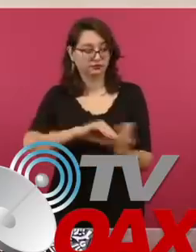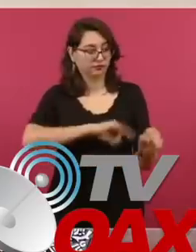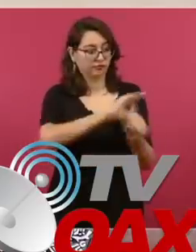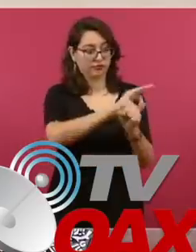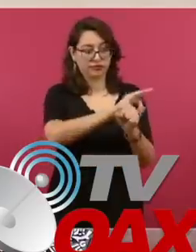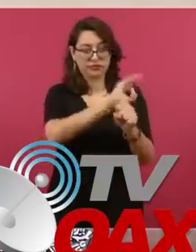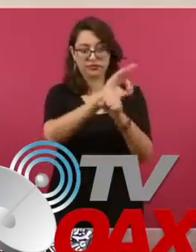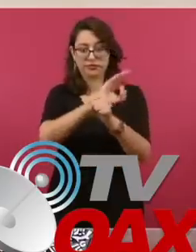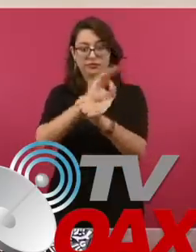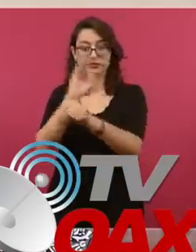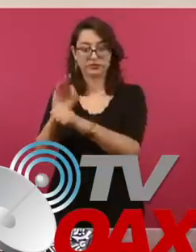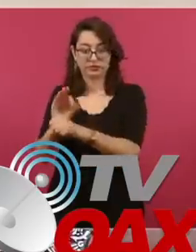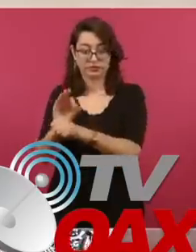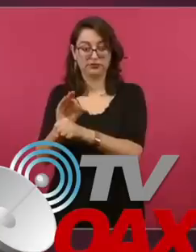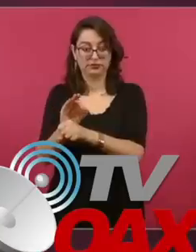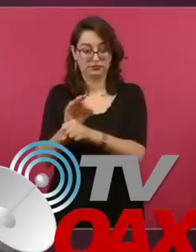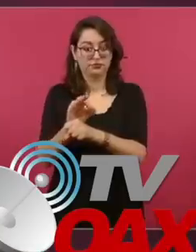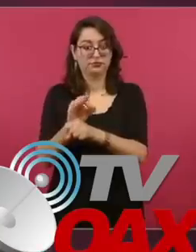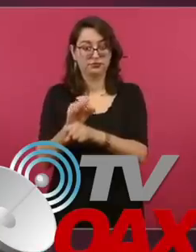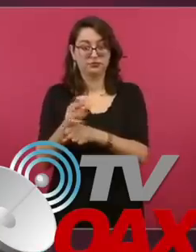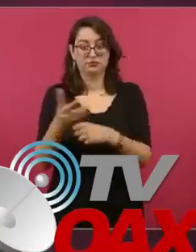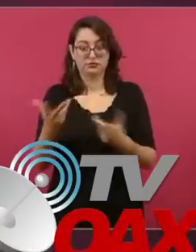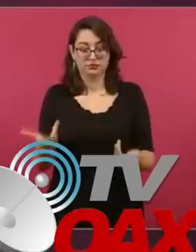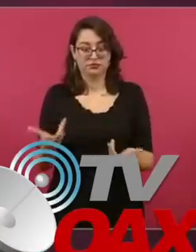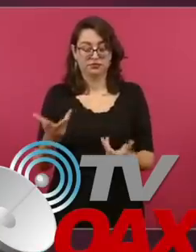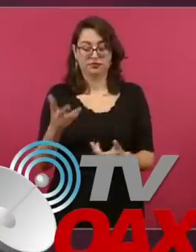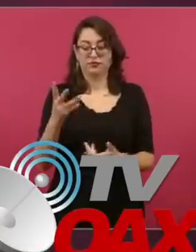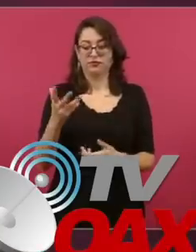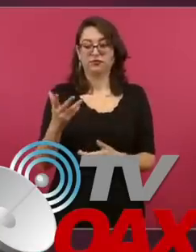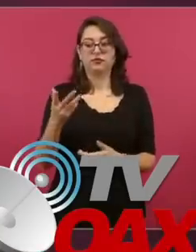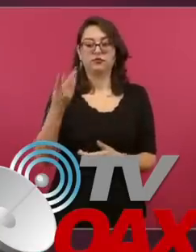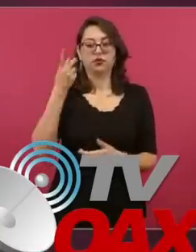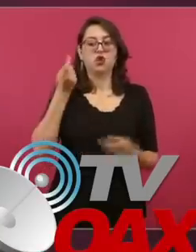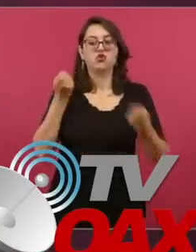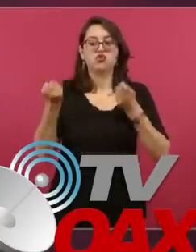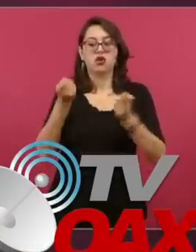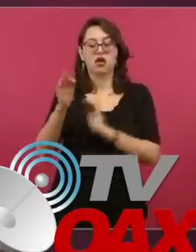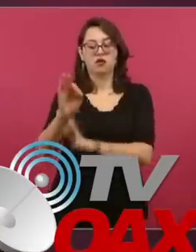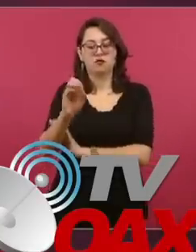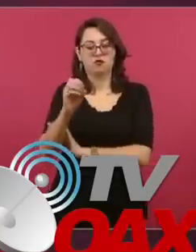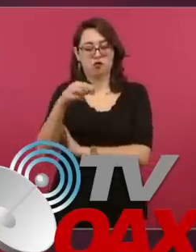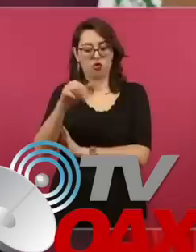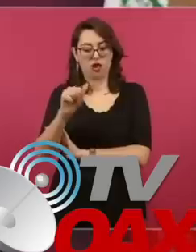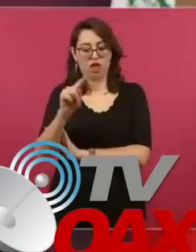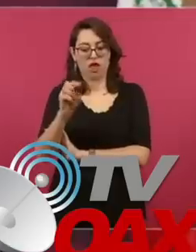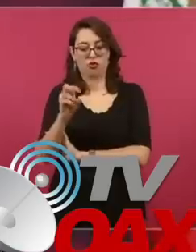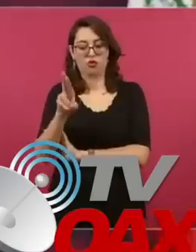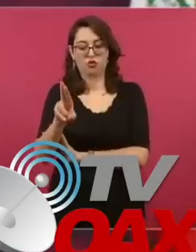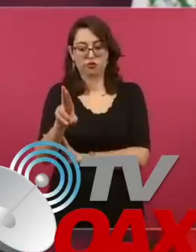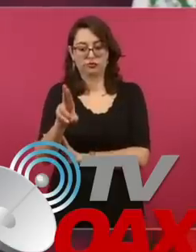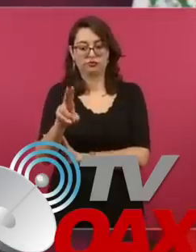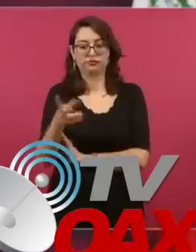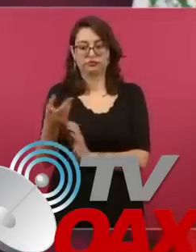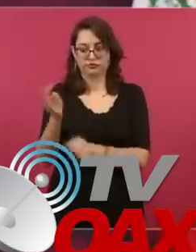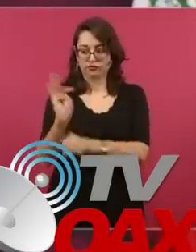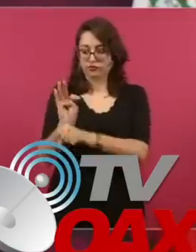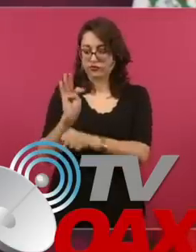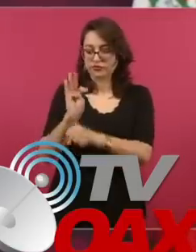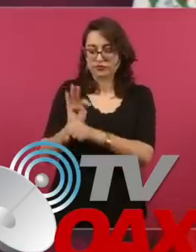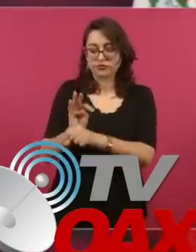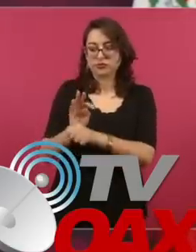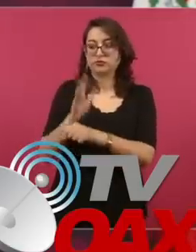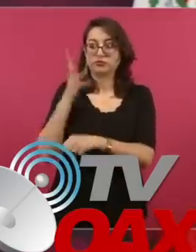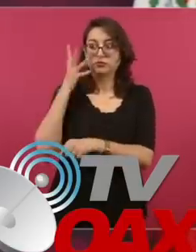eran terrenos de fonatur, para protegerlos, para